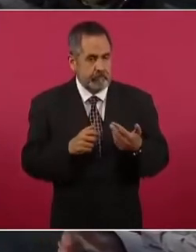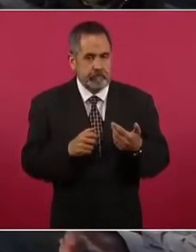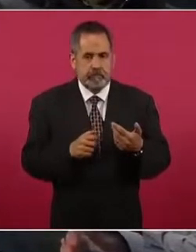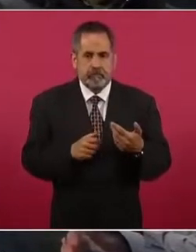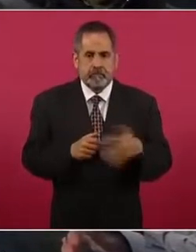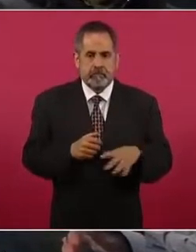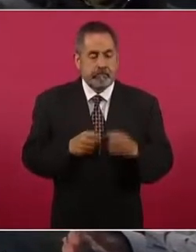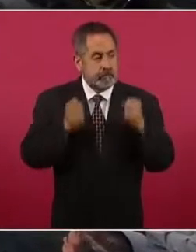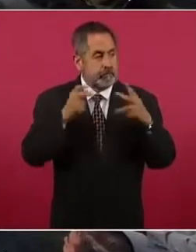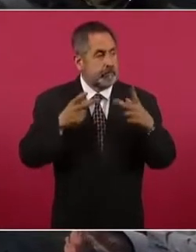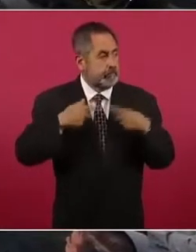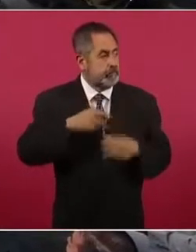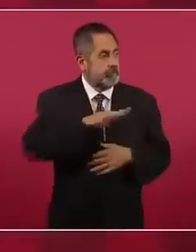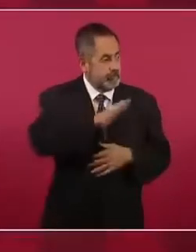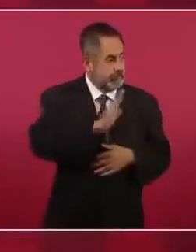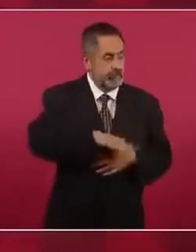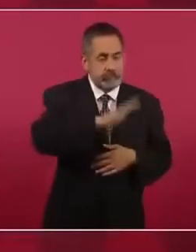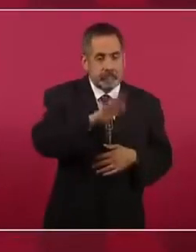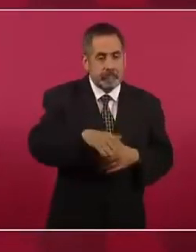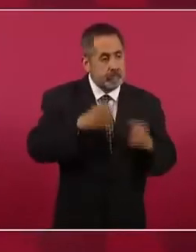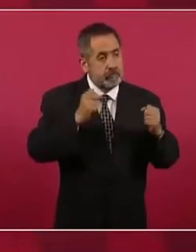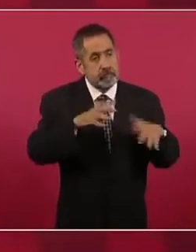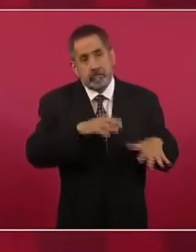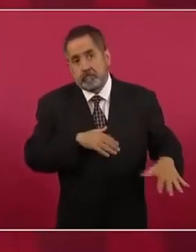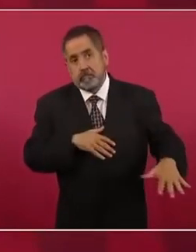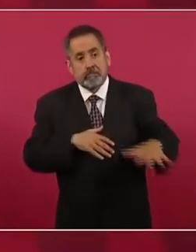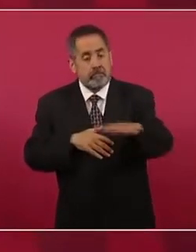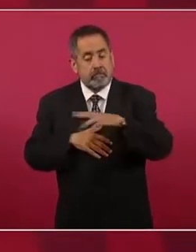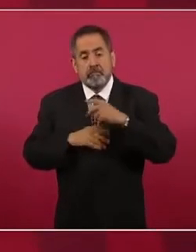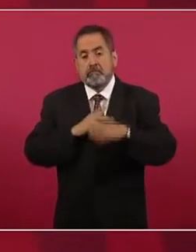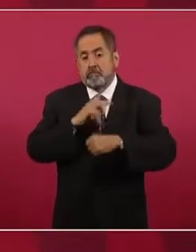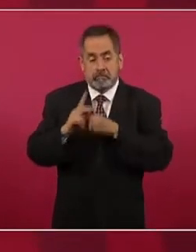fallecimiento más altas en el país.